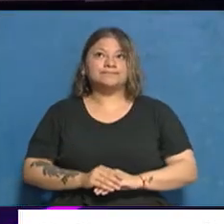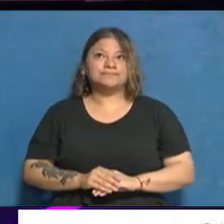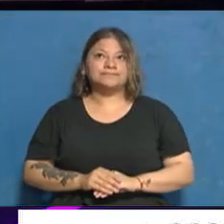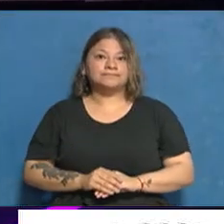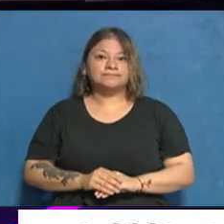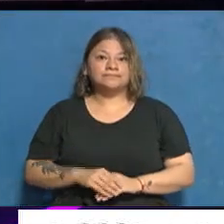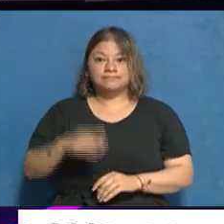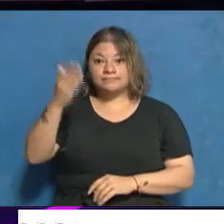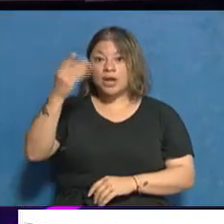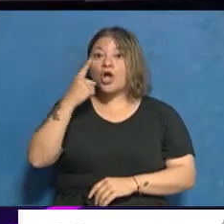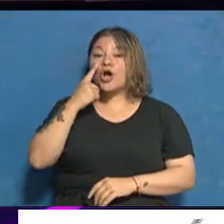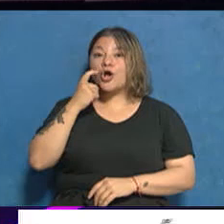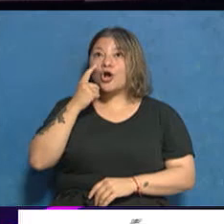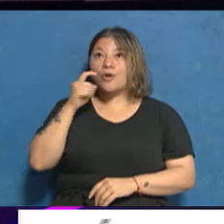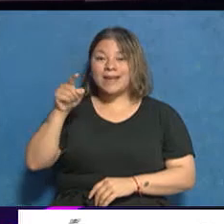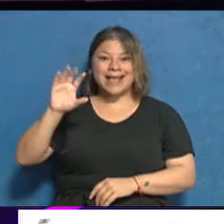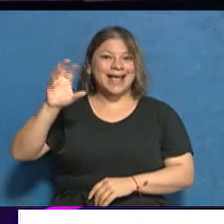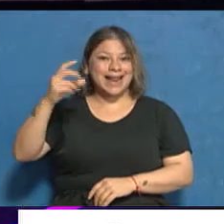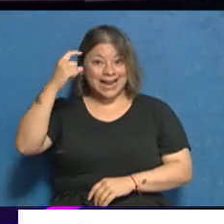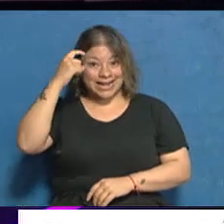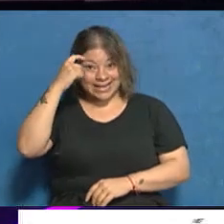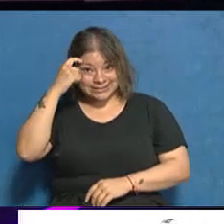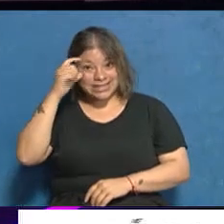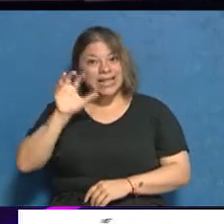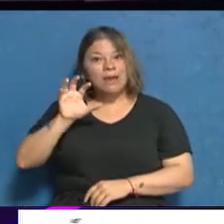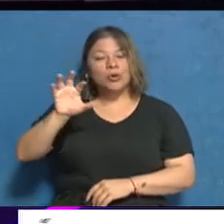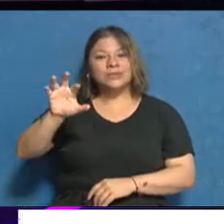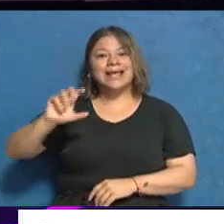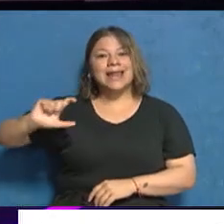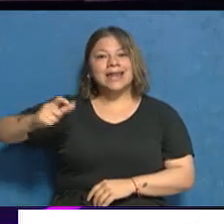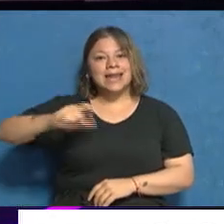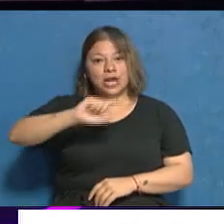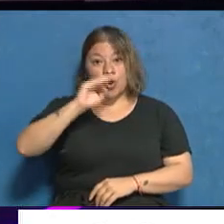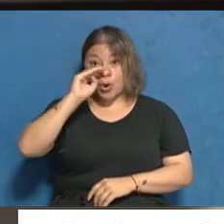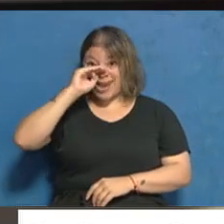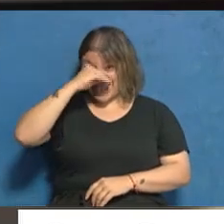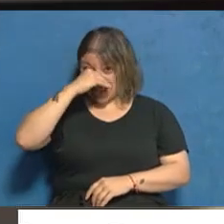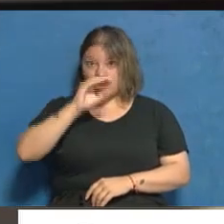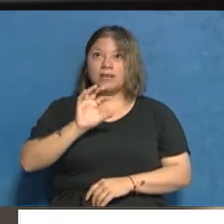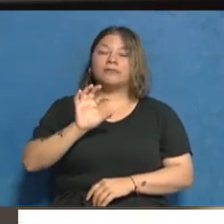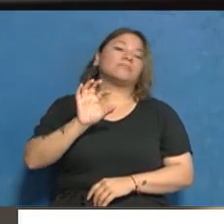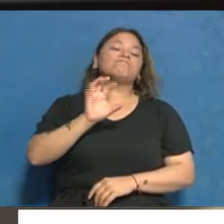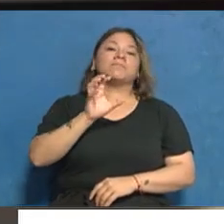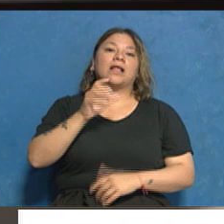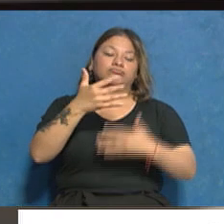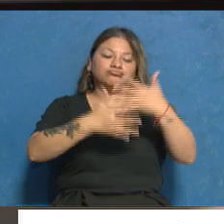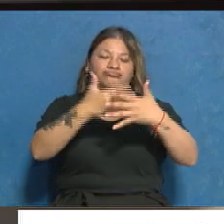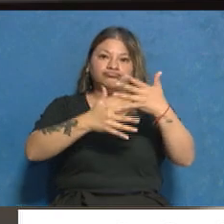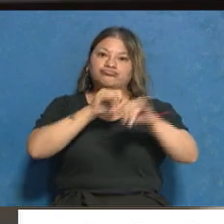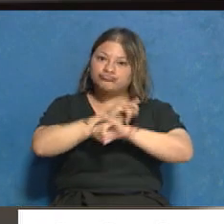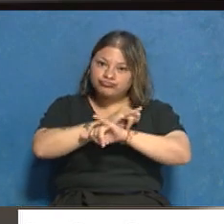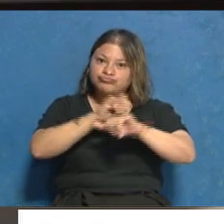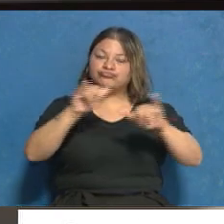trata de este hombre de Canal 10 de Río Negro, en donde el propio canal tuvo que salir con un comunicado